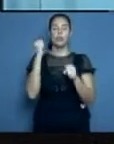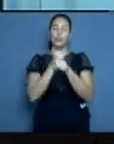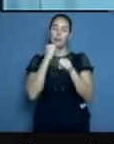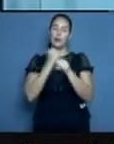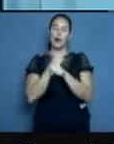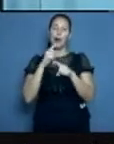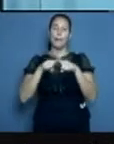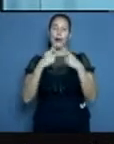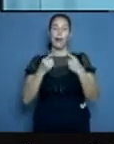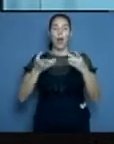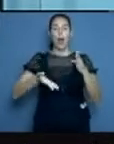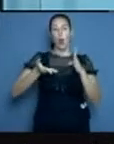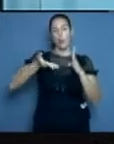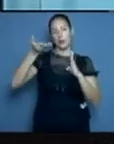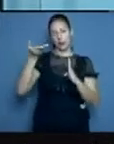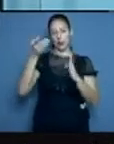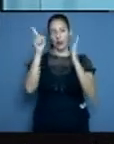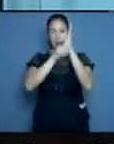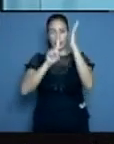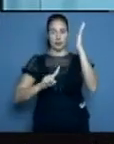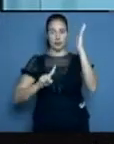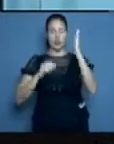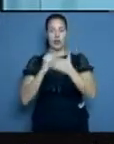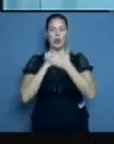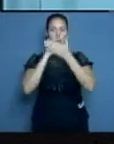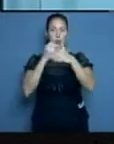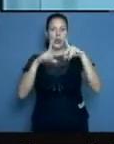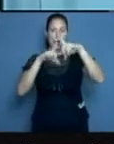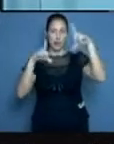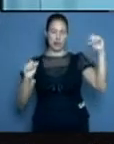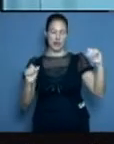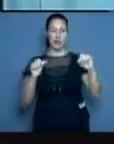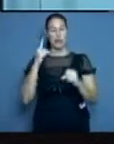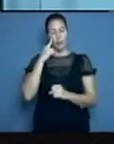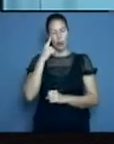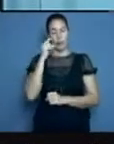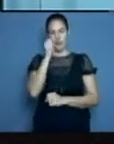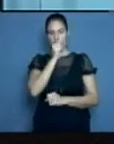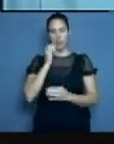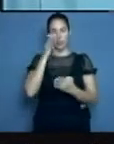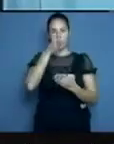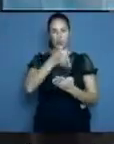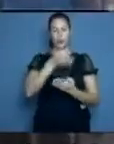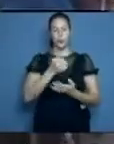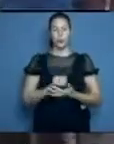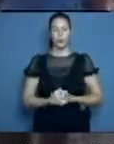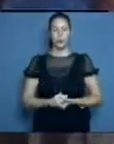generación de electricidad en nuestro país. Hasta allí llegó el periodista Jordani Rodríguez Laurencio.